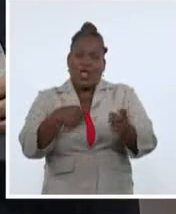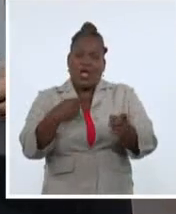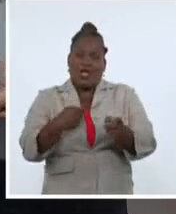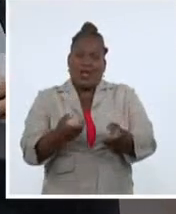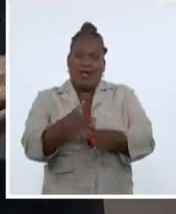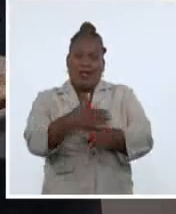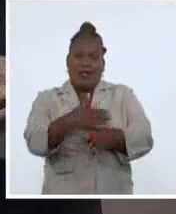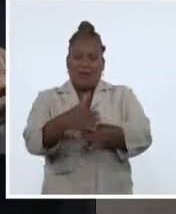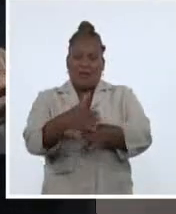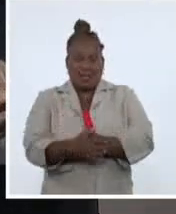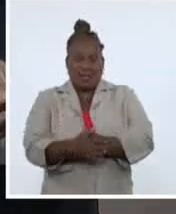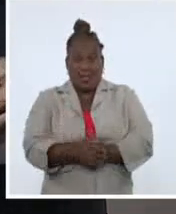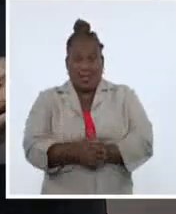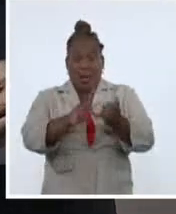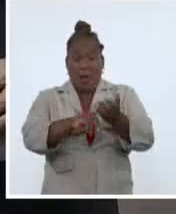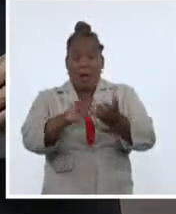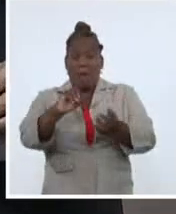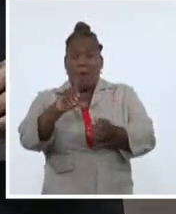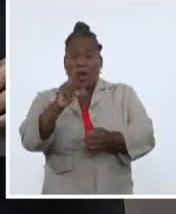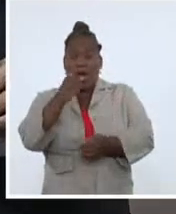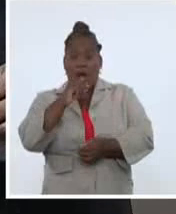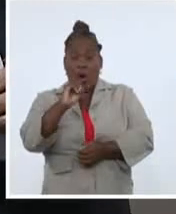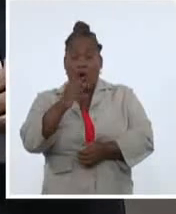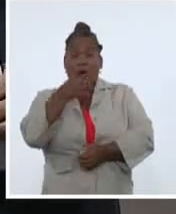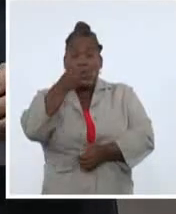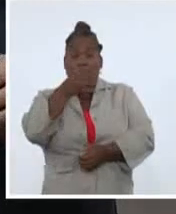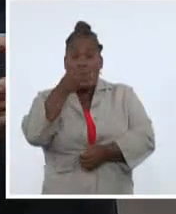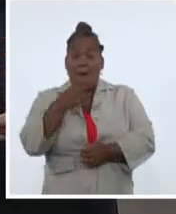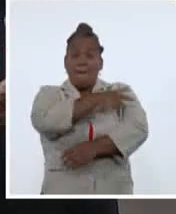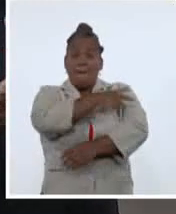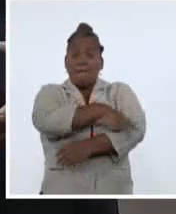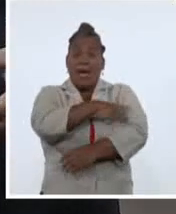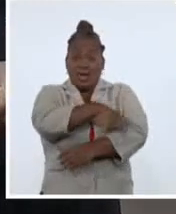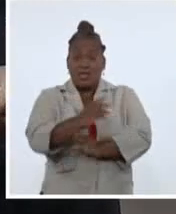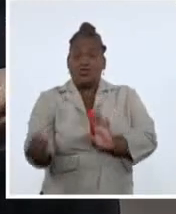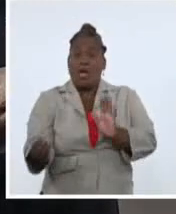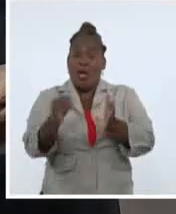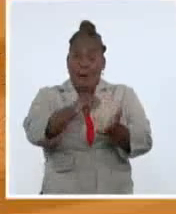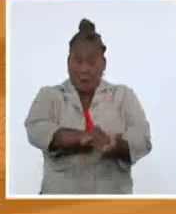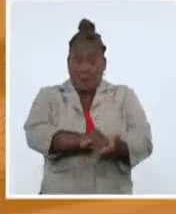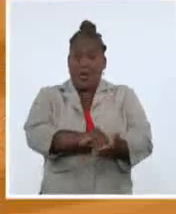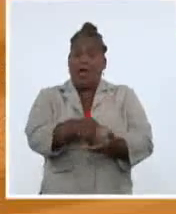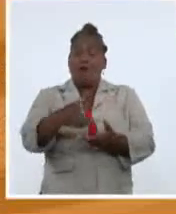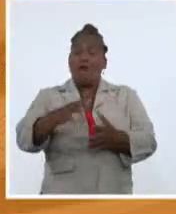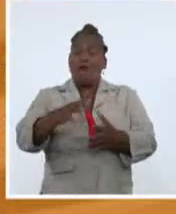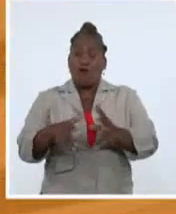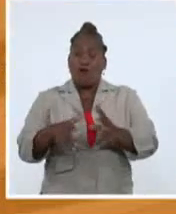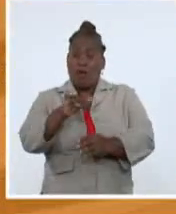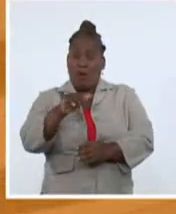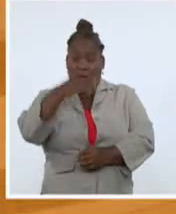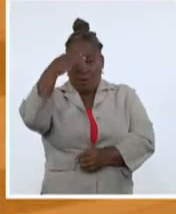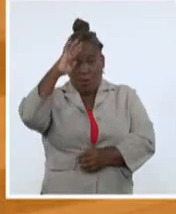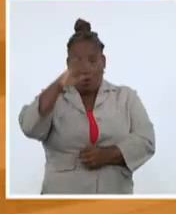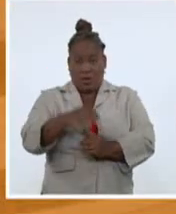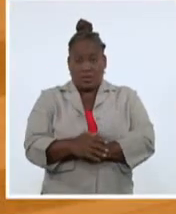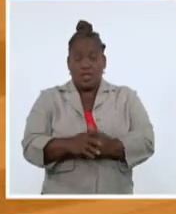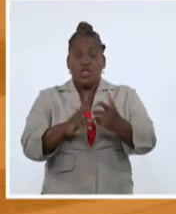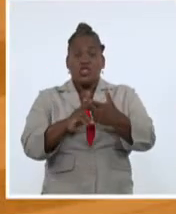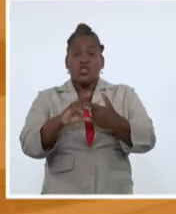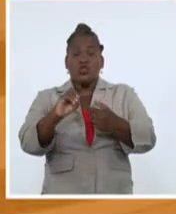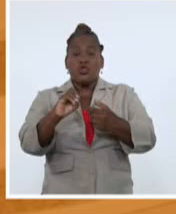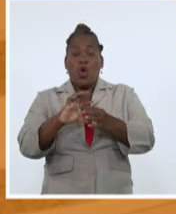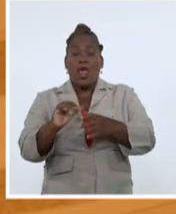Polanco Fuentes enumeró los países donde se aplicaron estas nuevas fórmulas de subversión política y nombró por ejemplo a Yugoslavia,